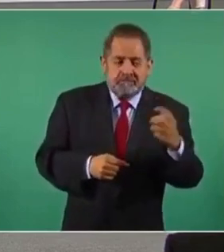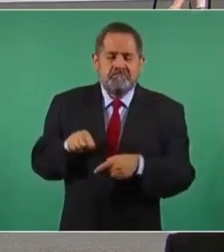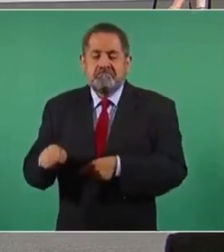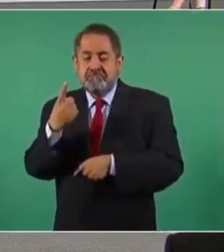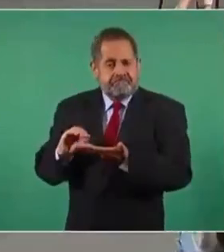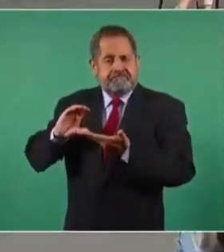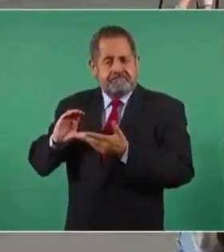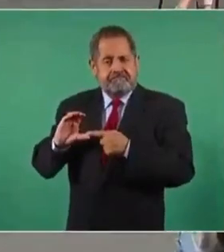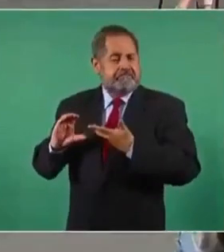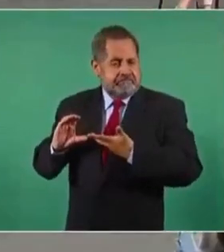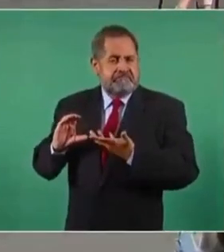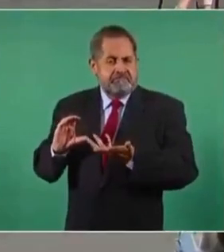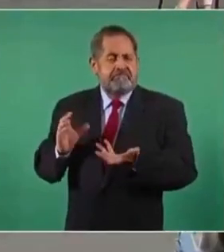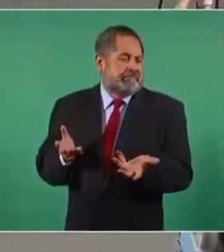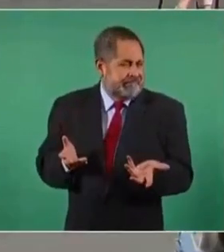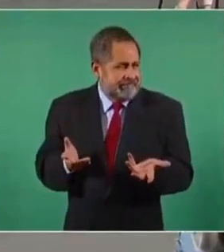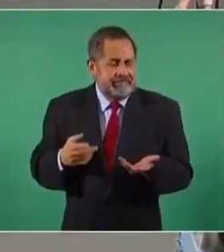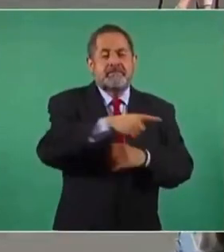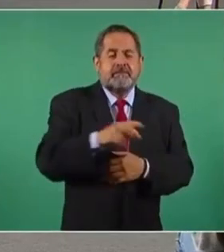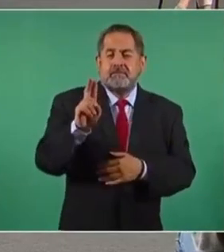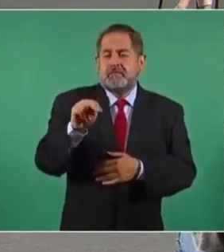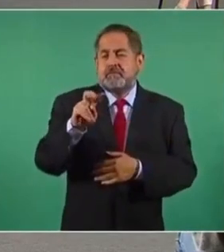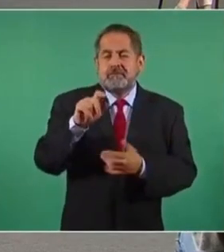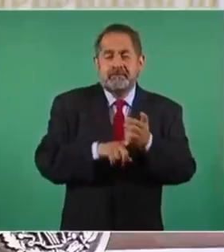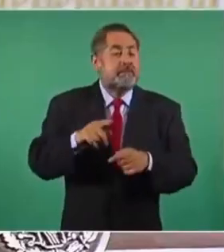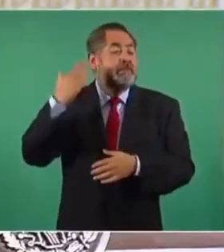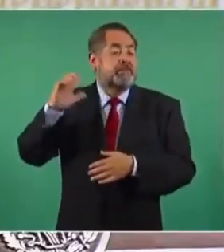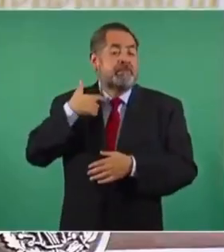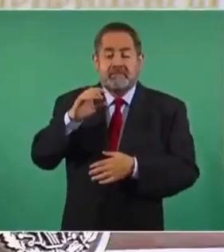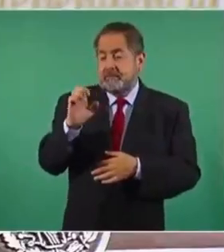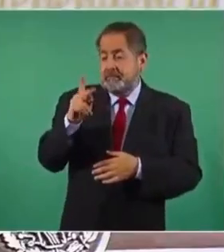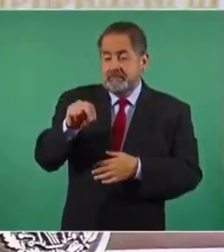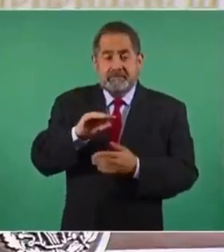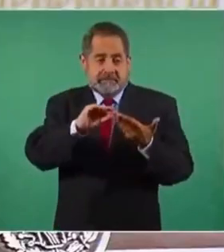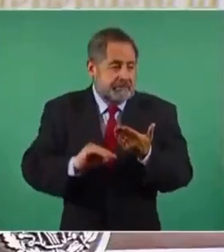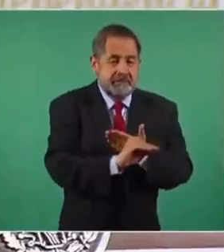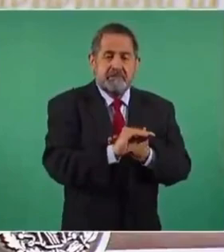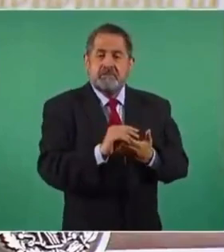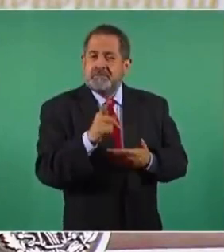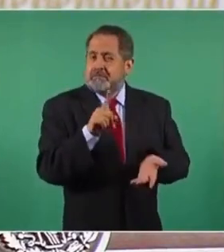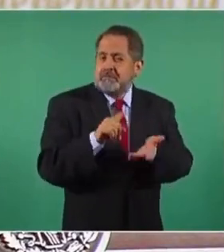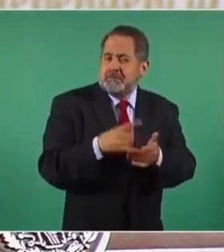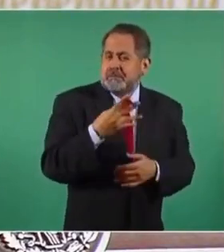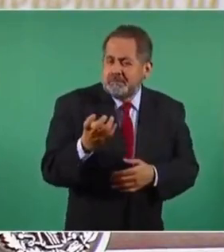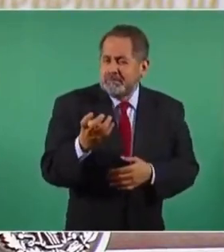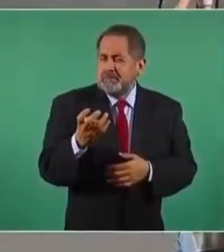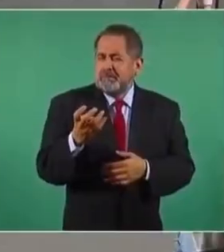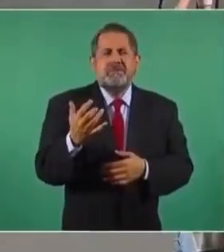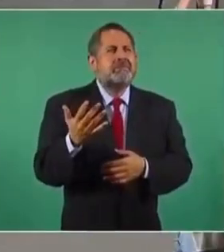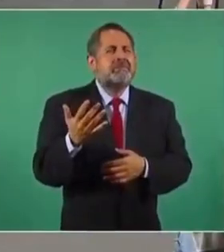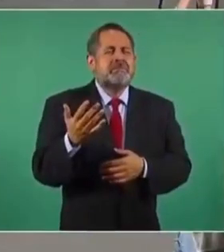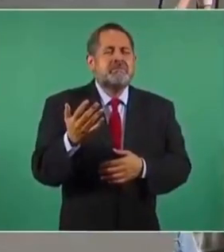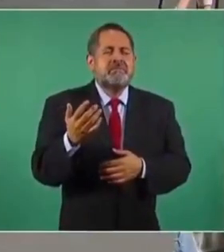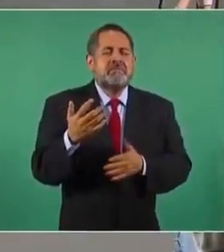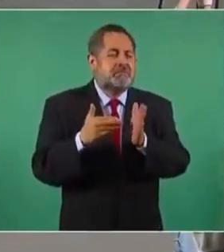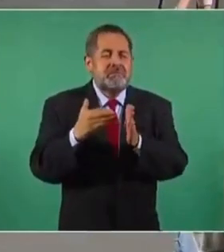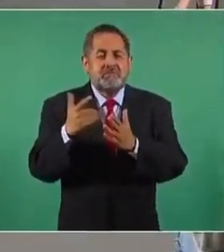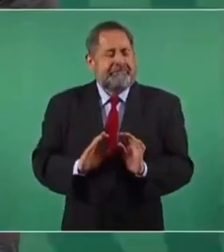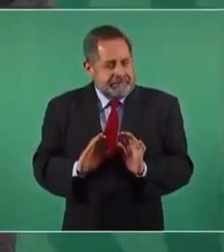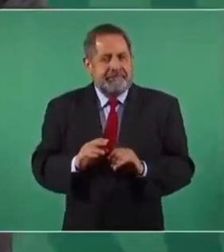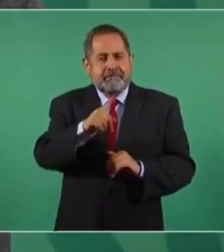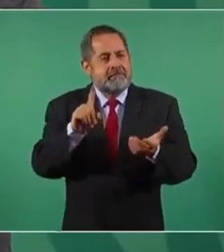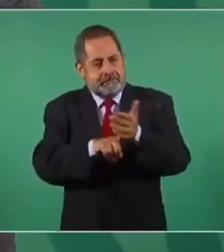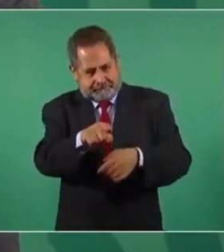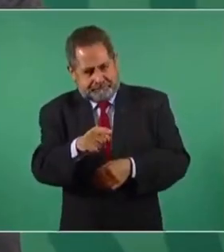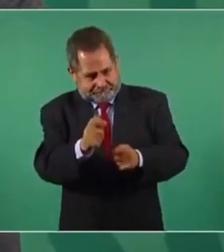125 mil millones. ¿Qué es lo que pasa con la Universal? Pues Peña les dio 1.450 millones de